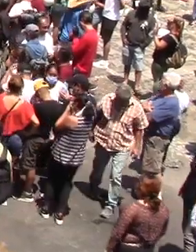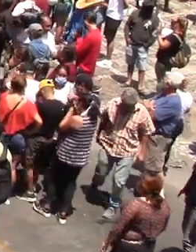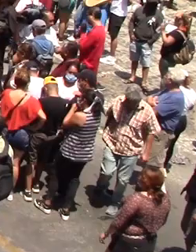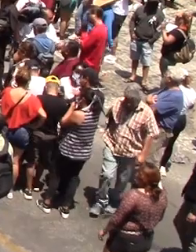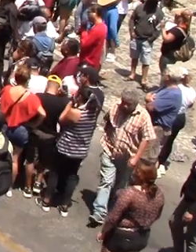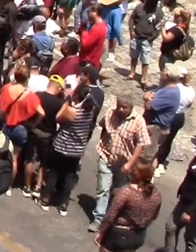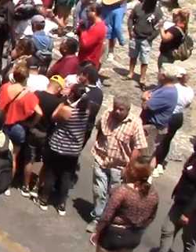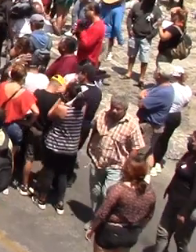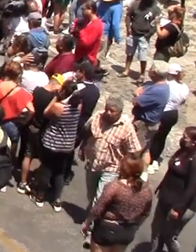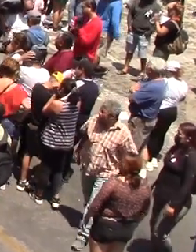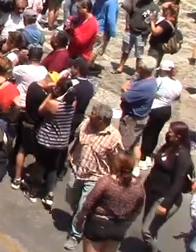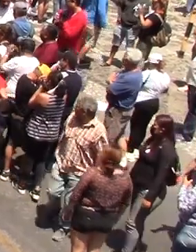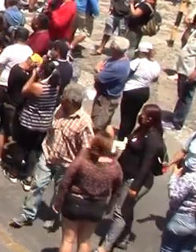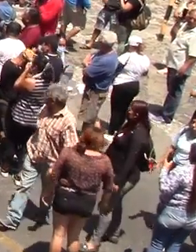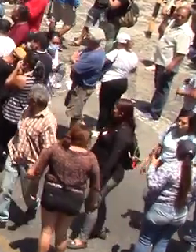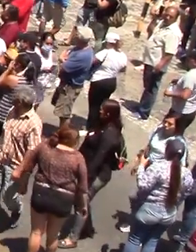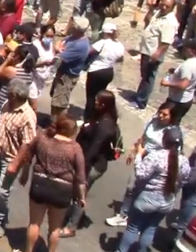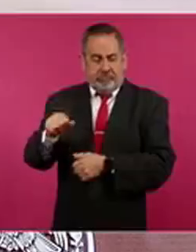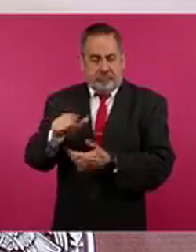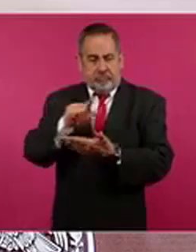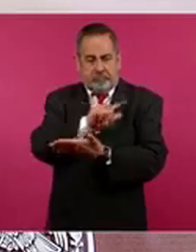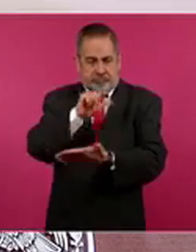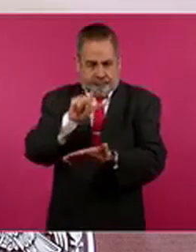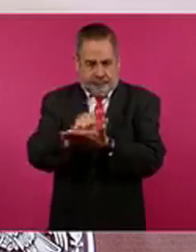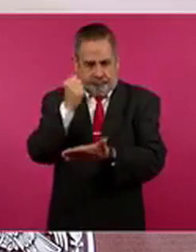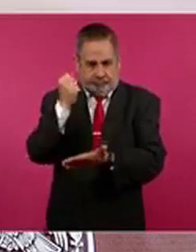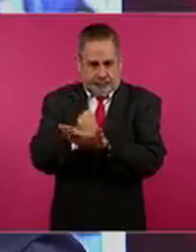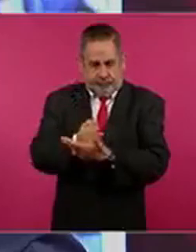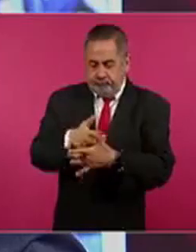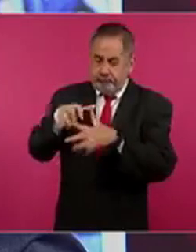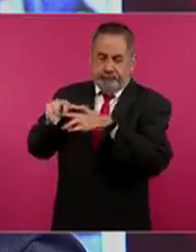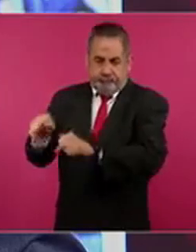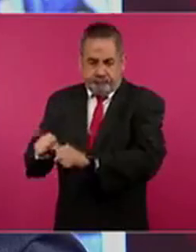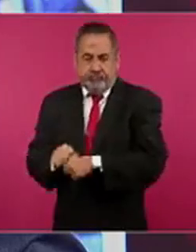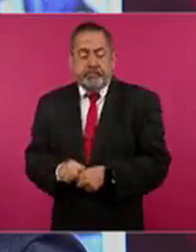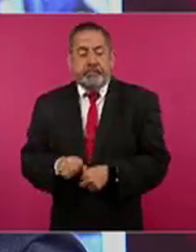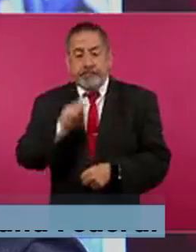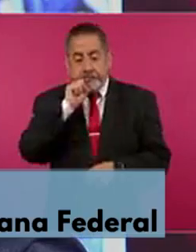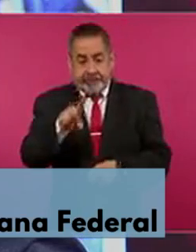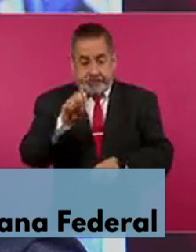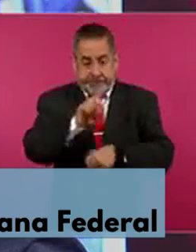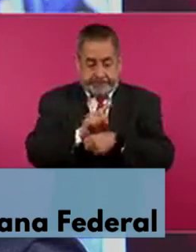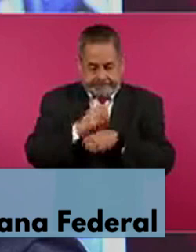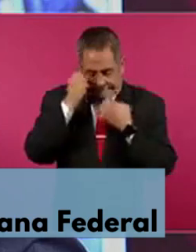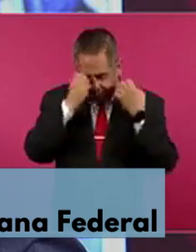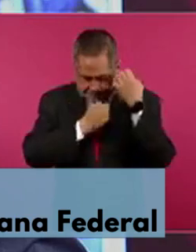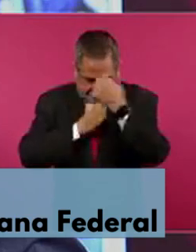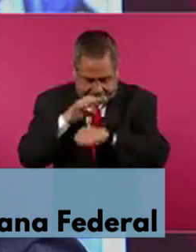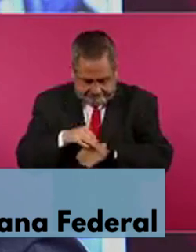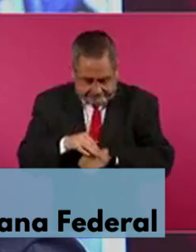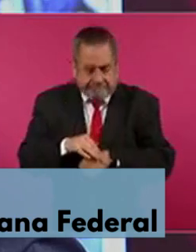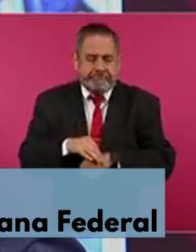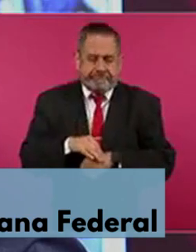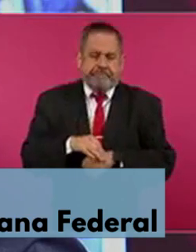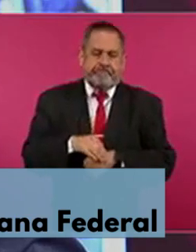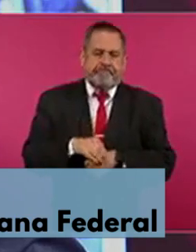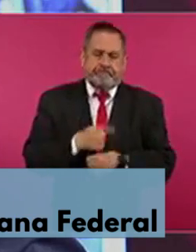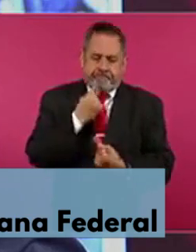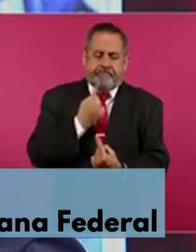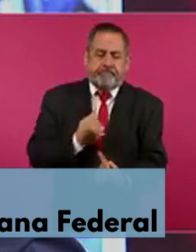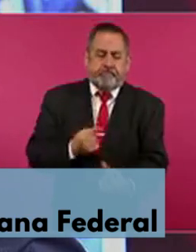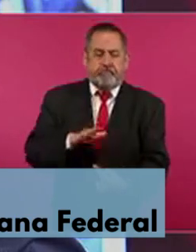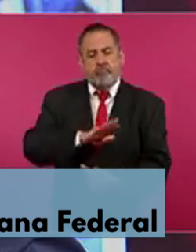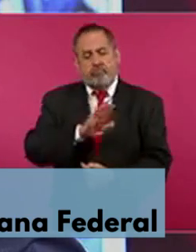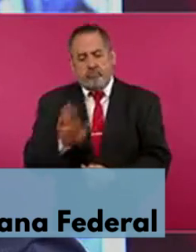responsable por el homicidio de Ana Rosa. El CEMEFO concluye con la necropsia y determina que la causa de la muerte de Camila